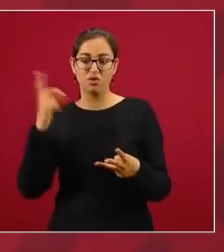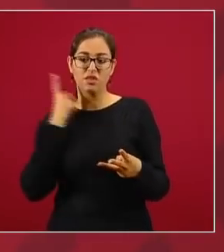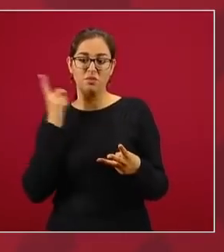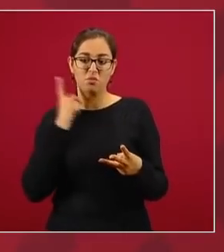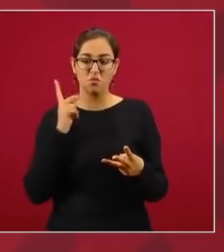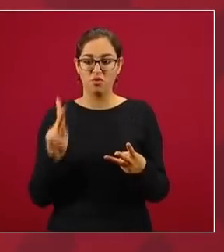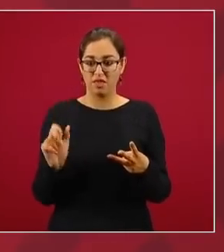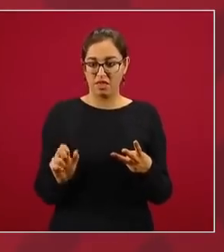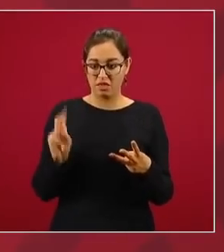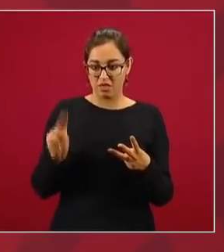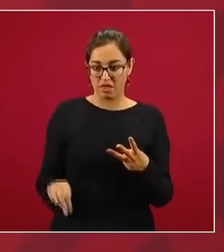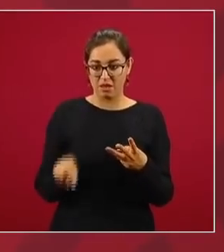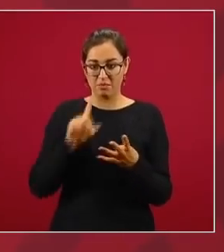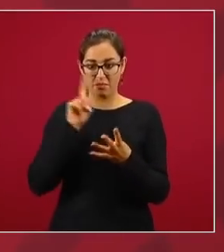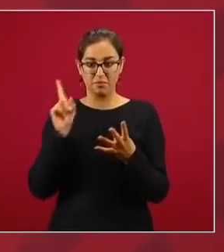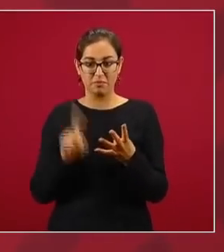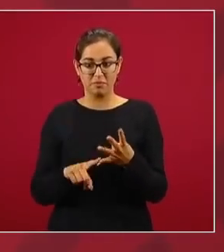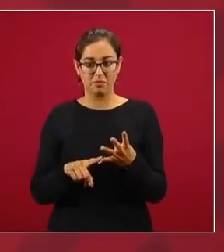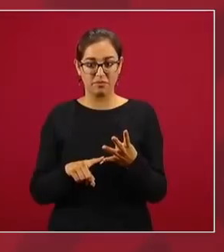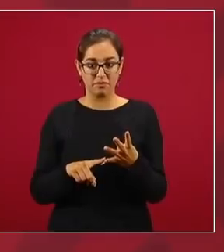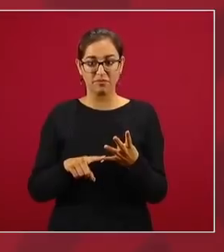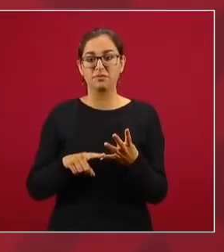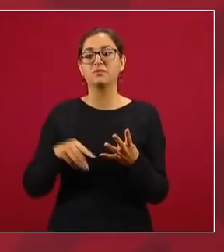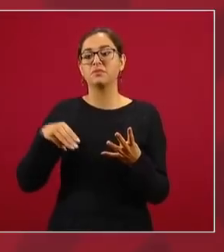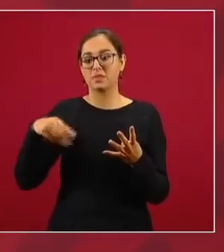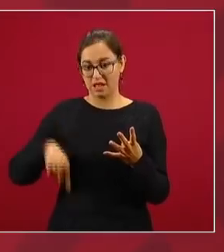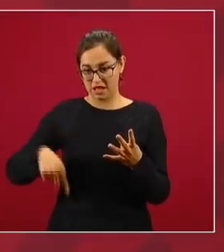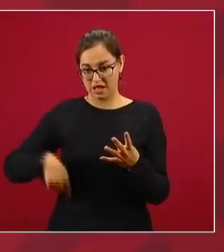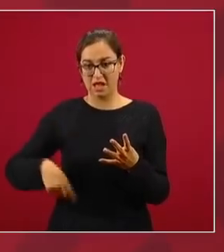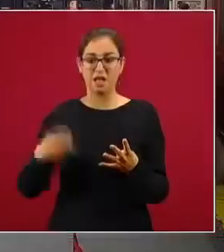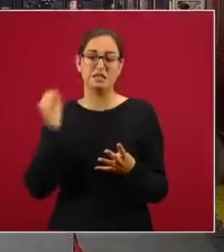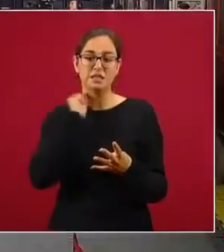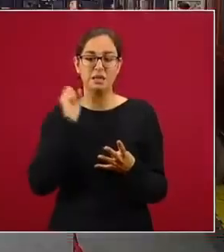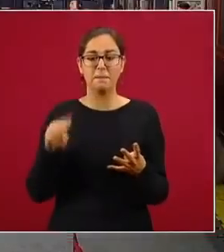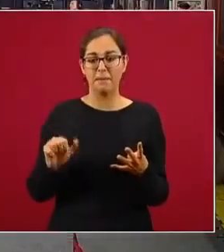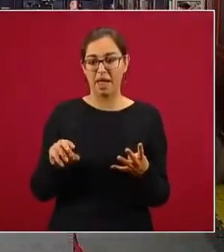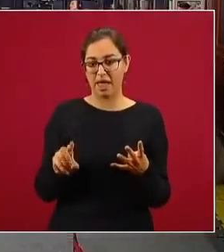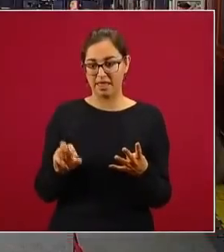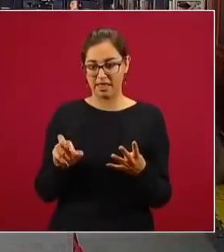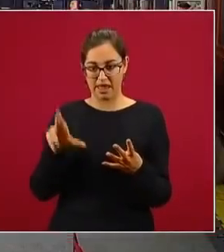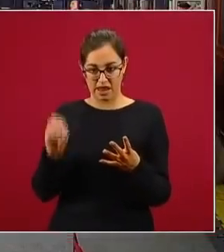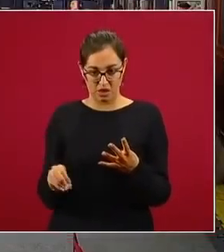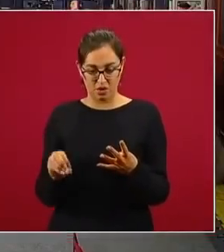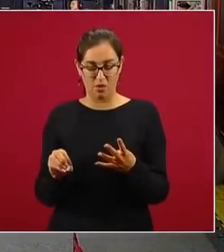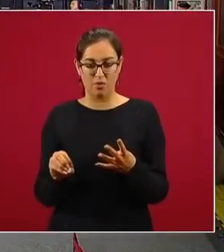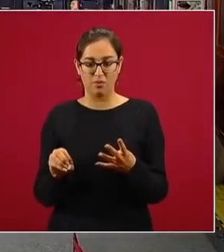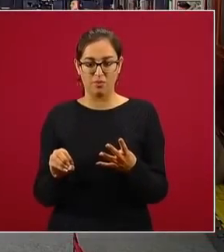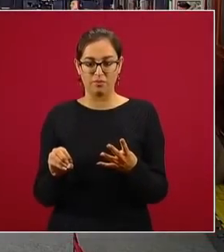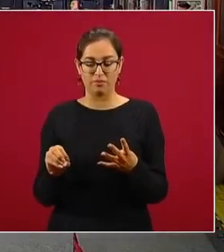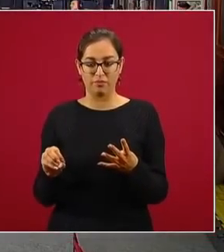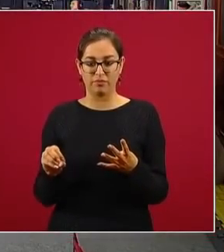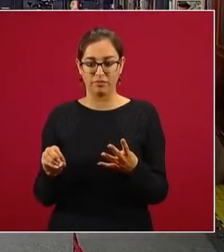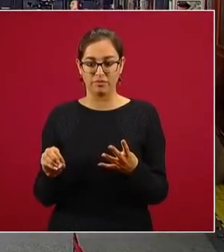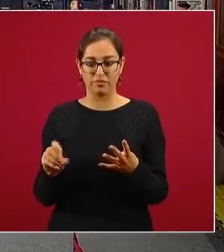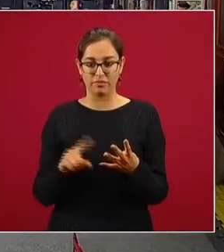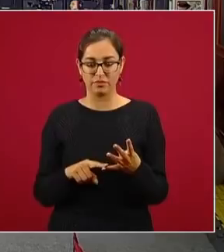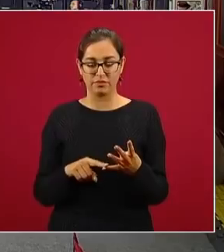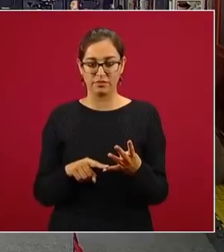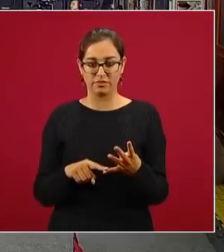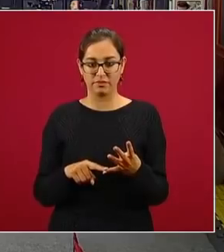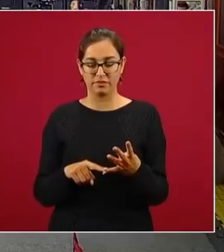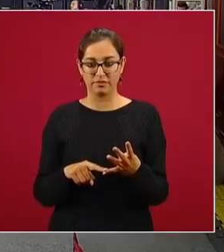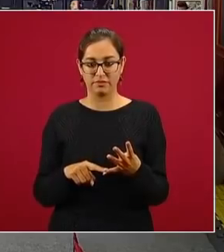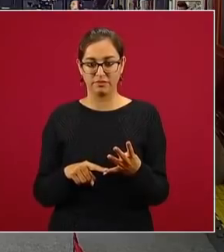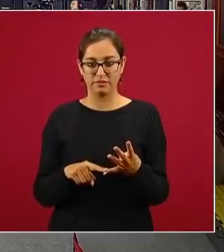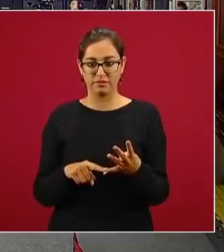y también desde aquí Madero, el senador. Sí, con el asunto de los palos, que por ahí